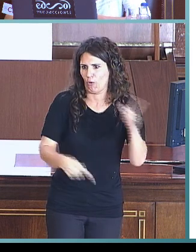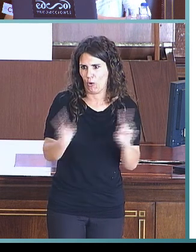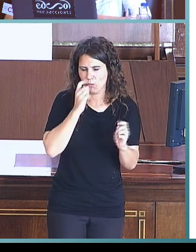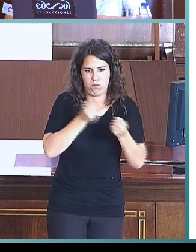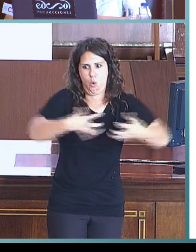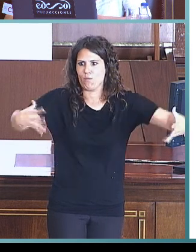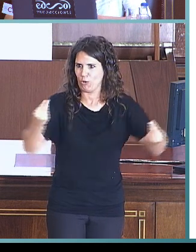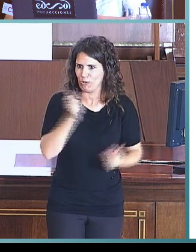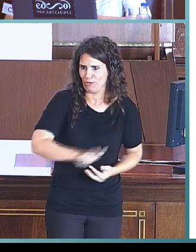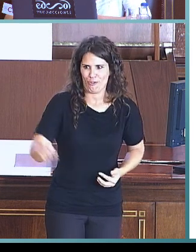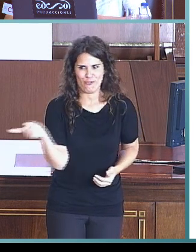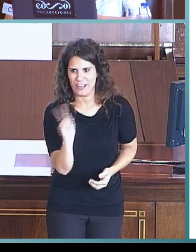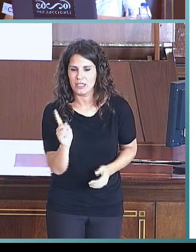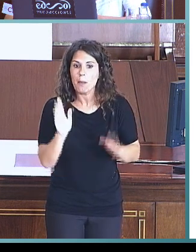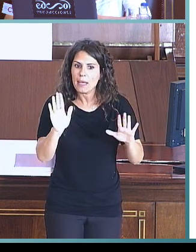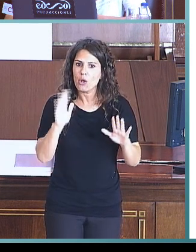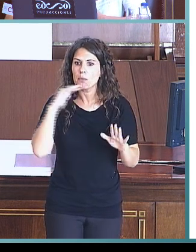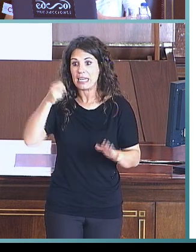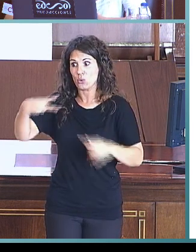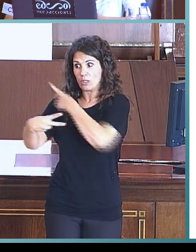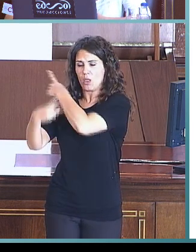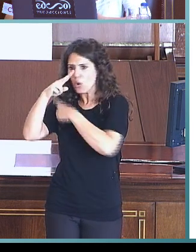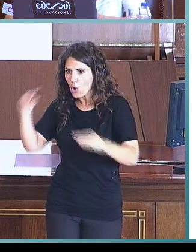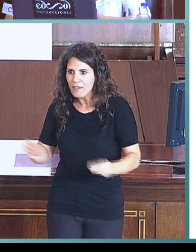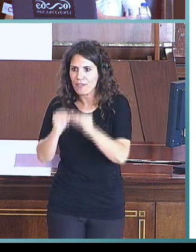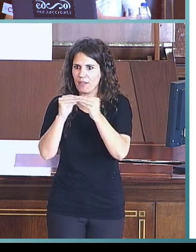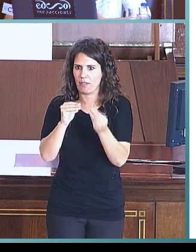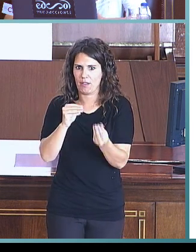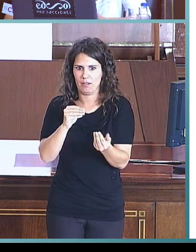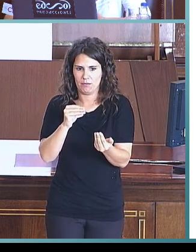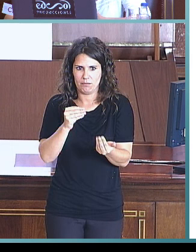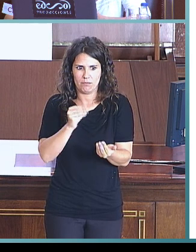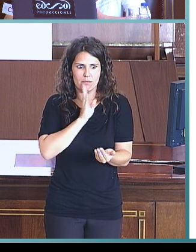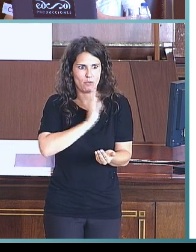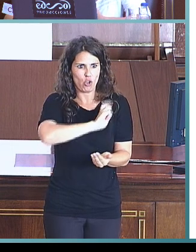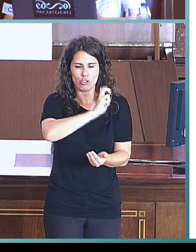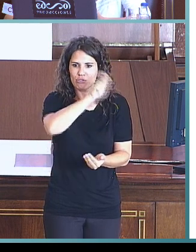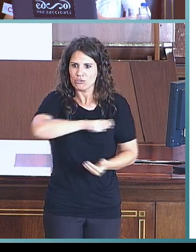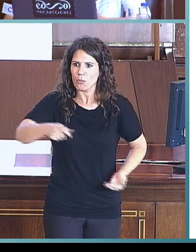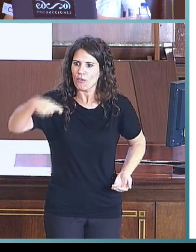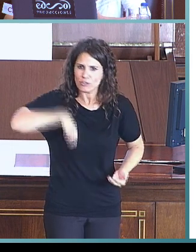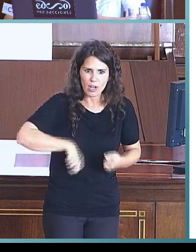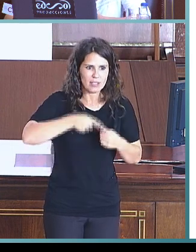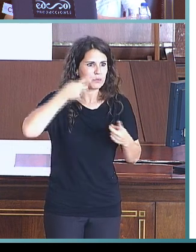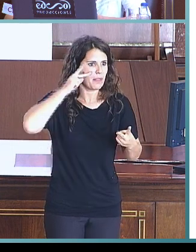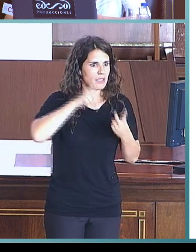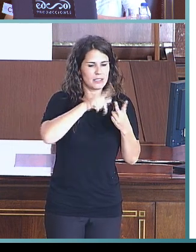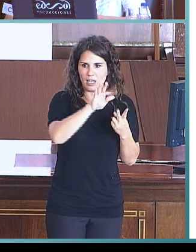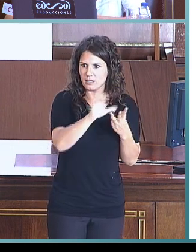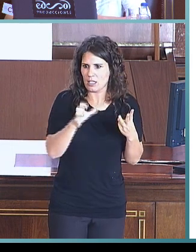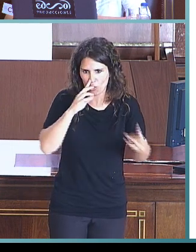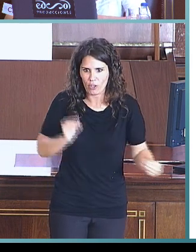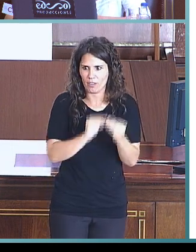coincide con las observaciones que hacen los profesionales y especialistas en lengua de signos